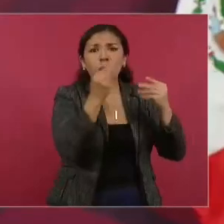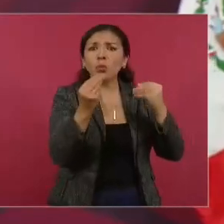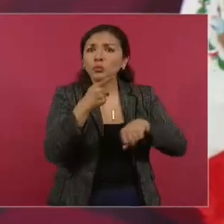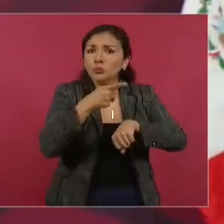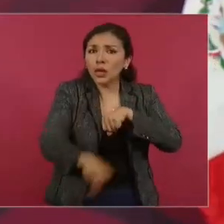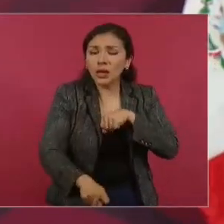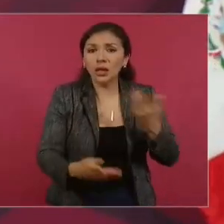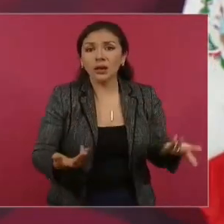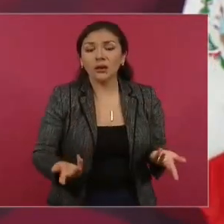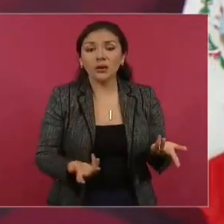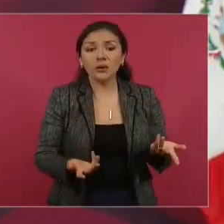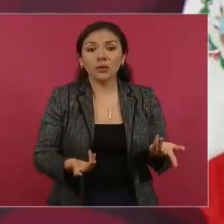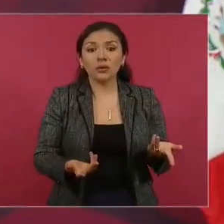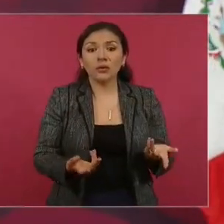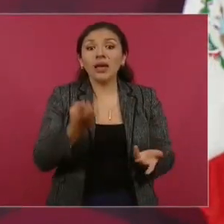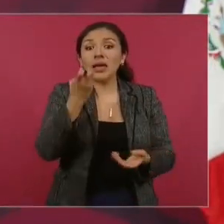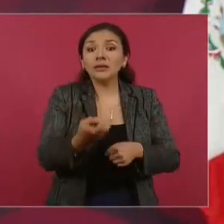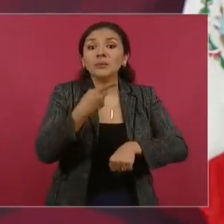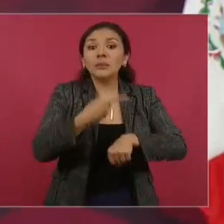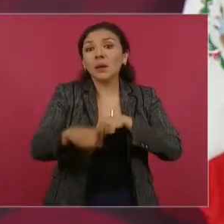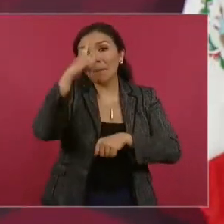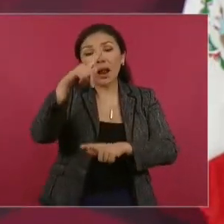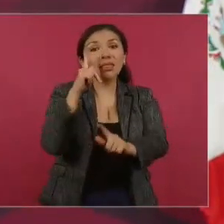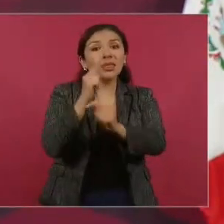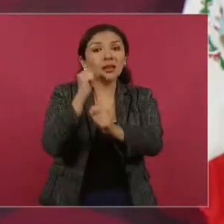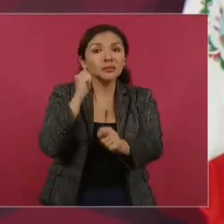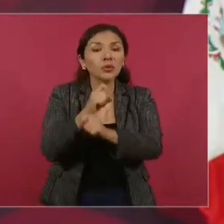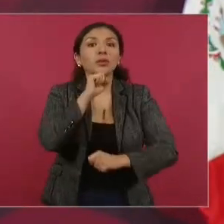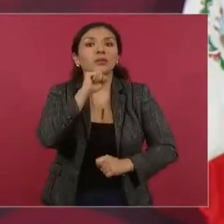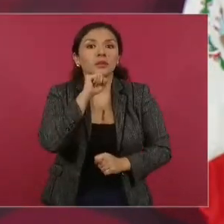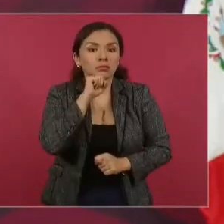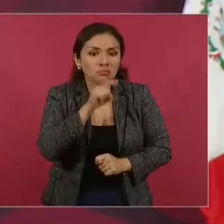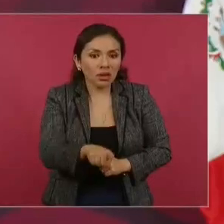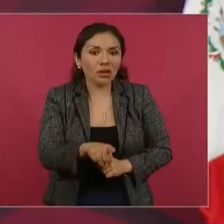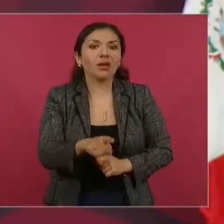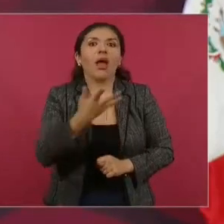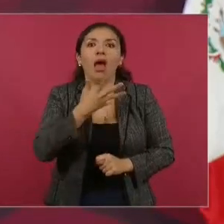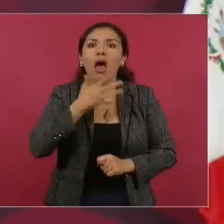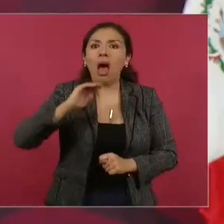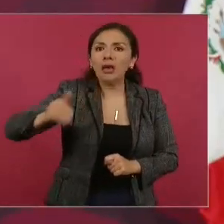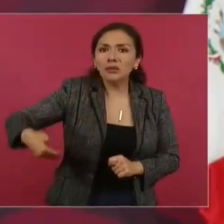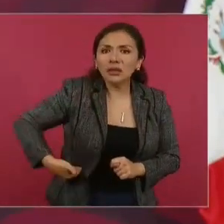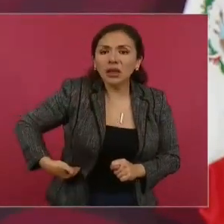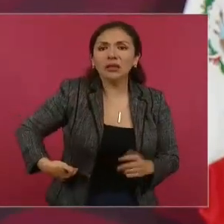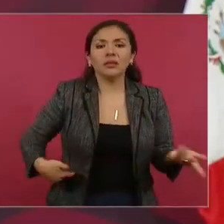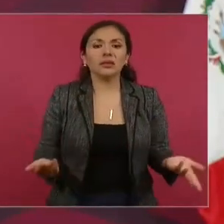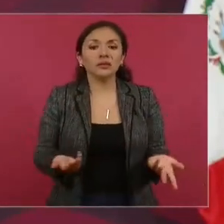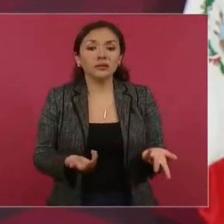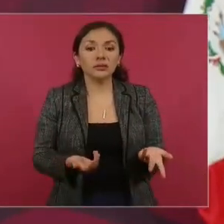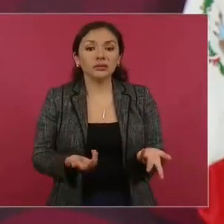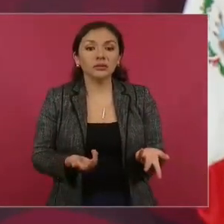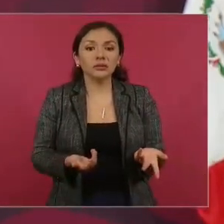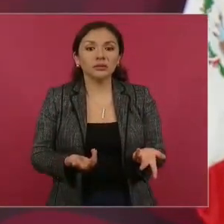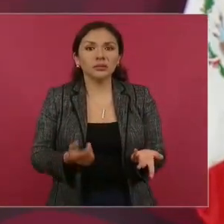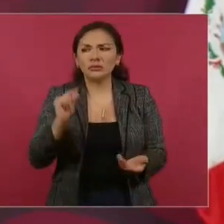y muchos riesgos en el transporte. Hemos tenido accidentes en